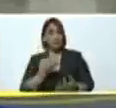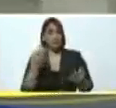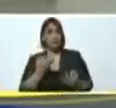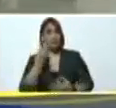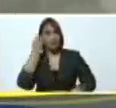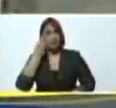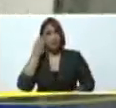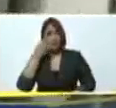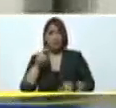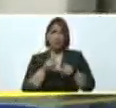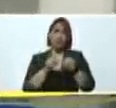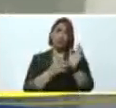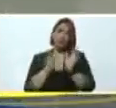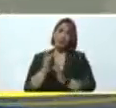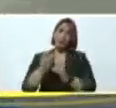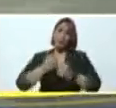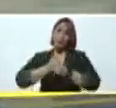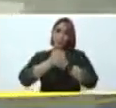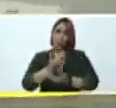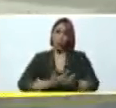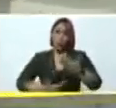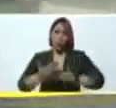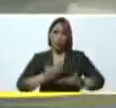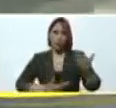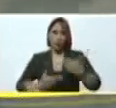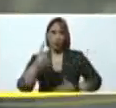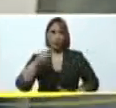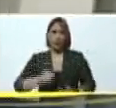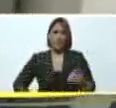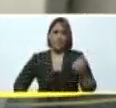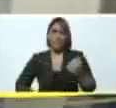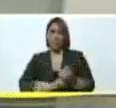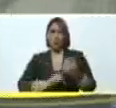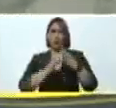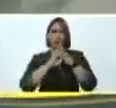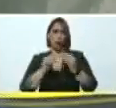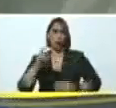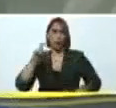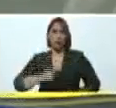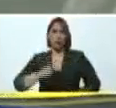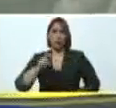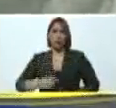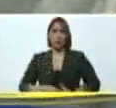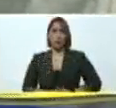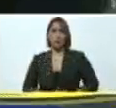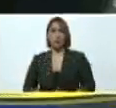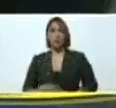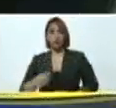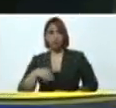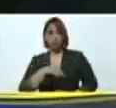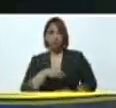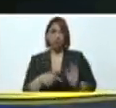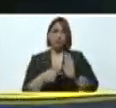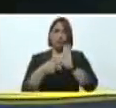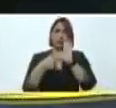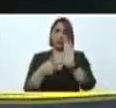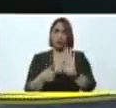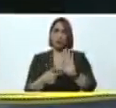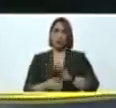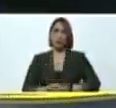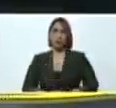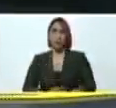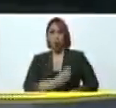Cristo, en el amor y la solidaridad, en el apoyo mutuo de todo el que lo necesite. Aquí estamos mostrando el